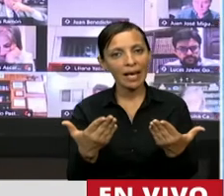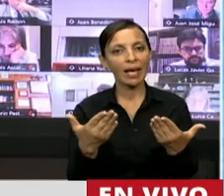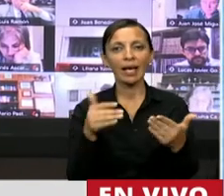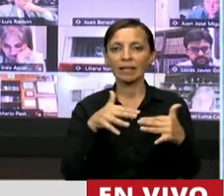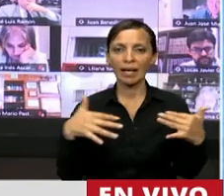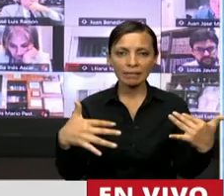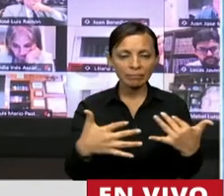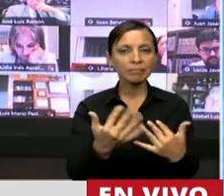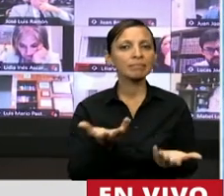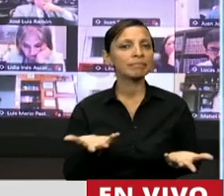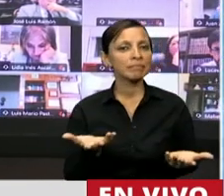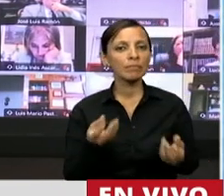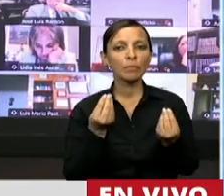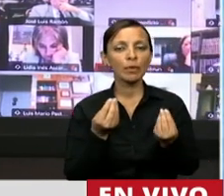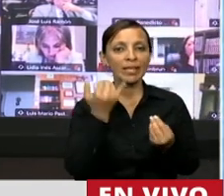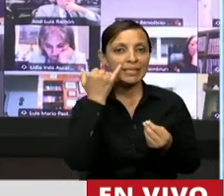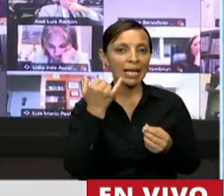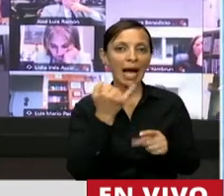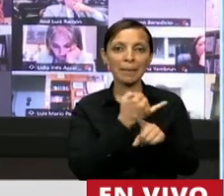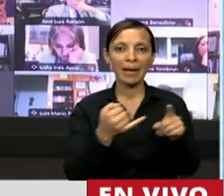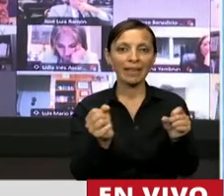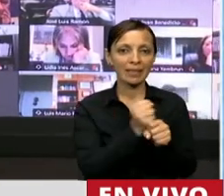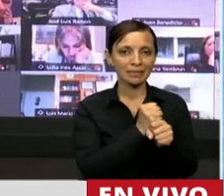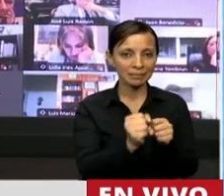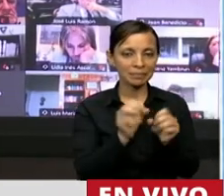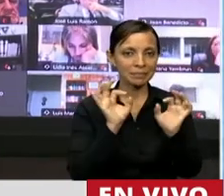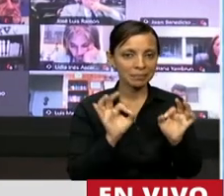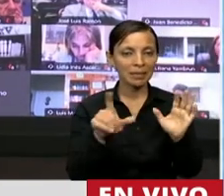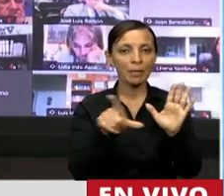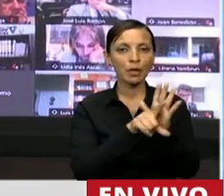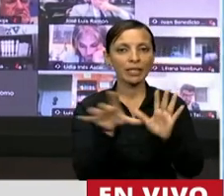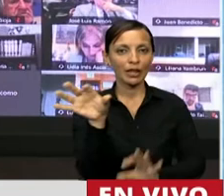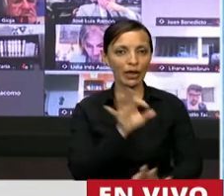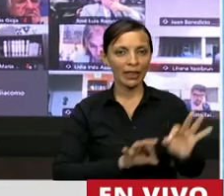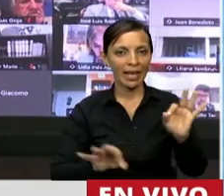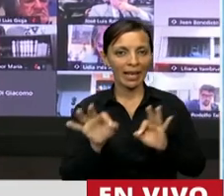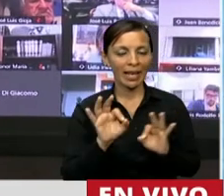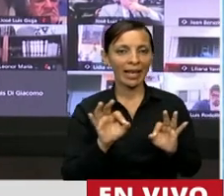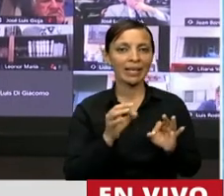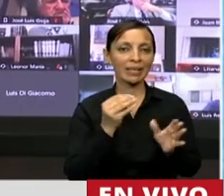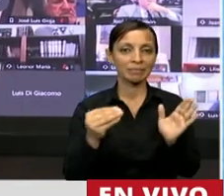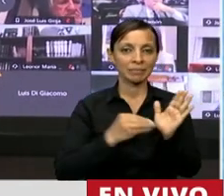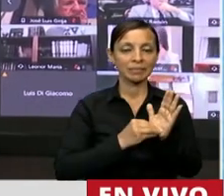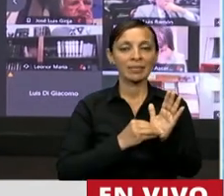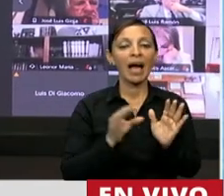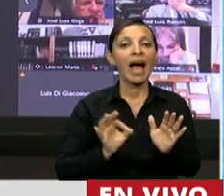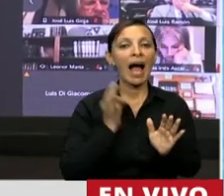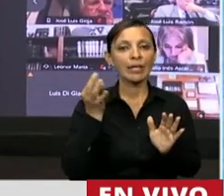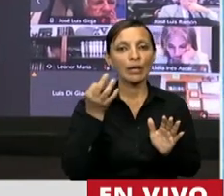porque ya dio media sanción al proyecto de ley que instituye el año 2021